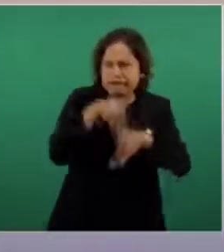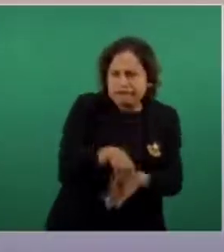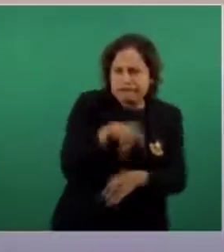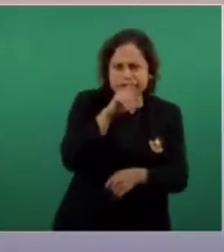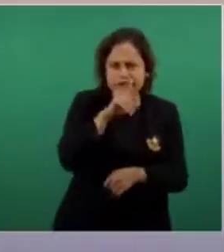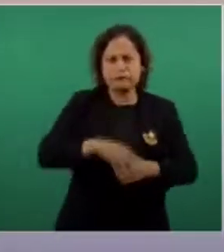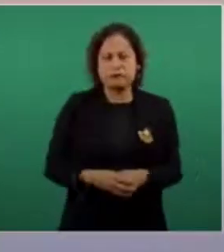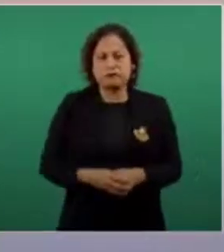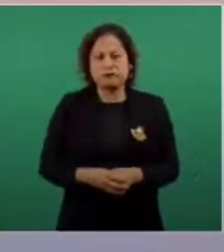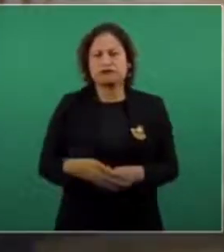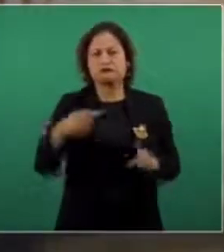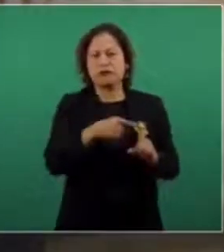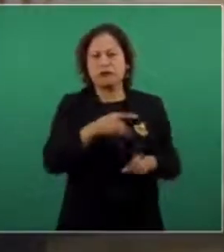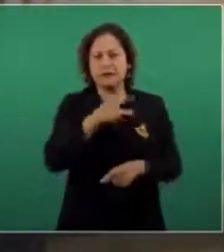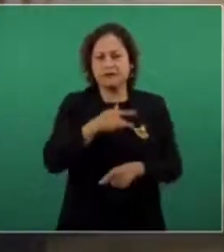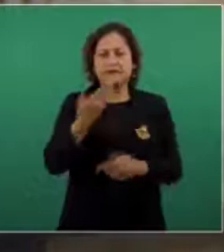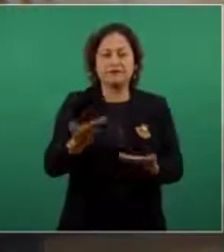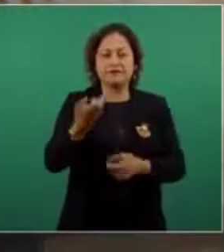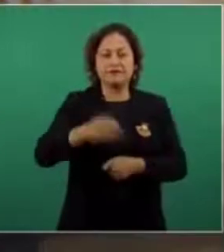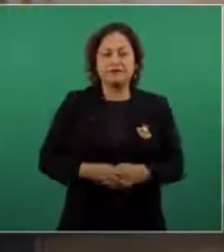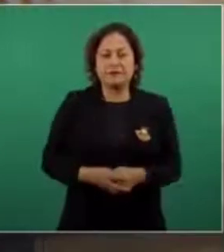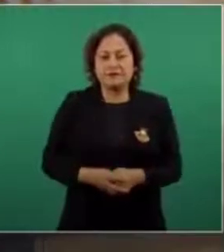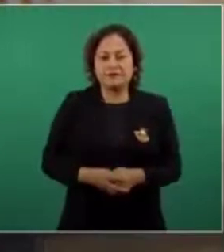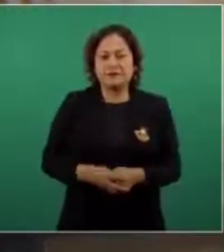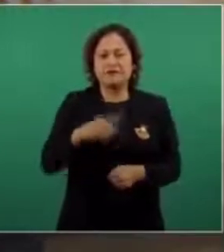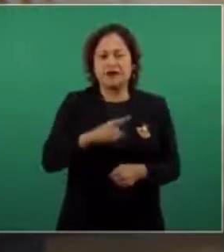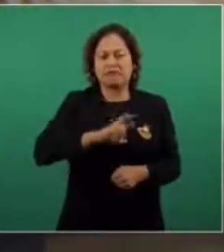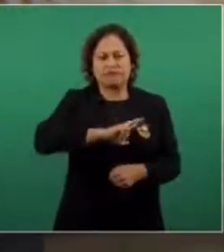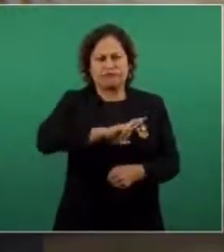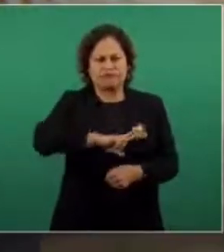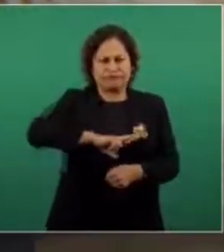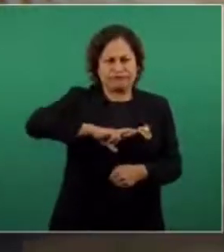corazón tementido, rencoroso,